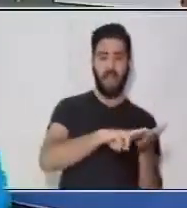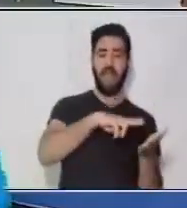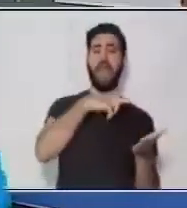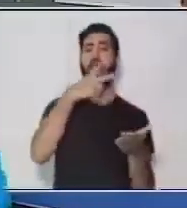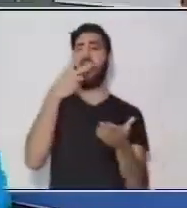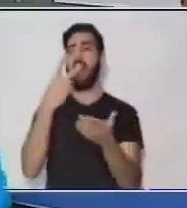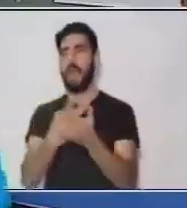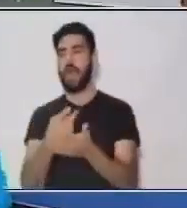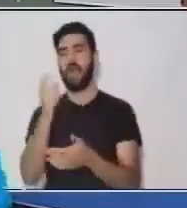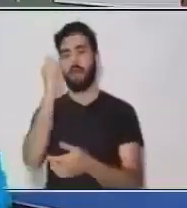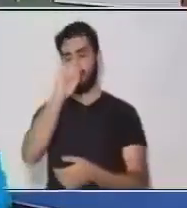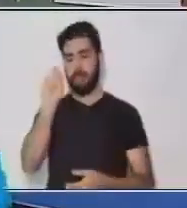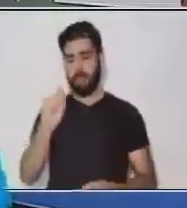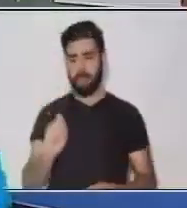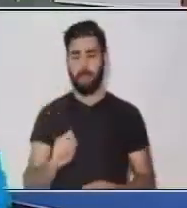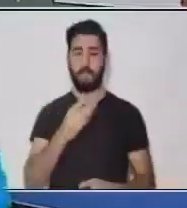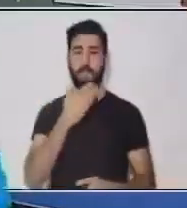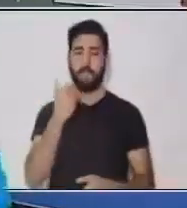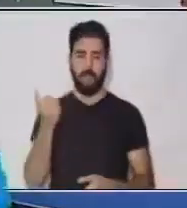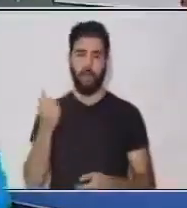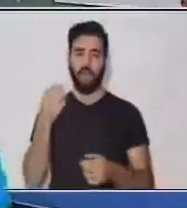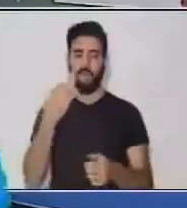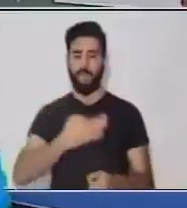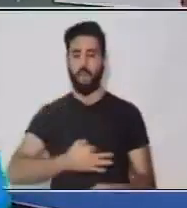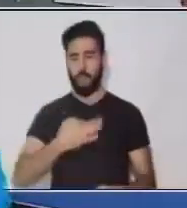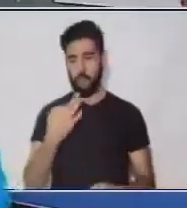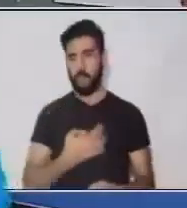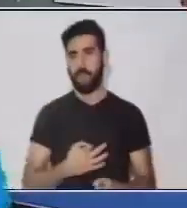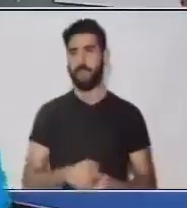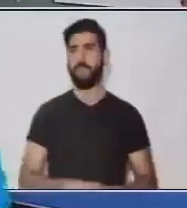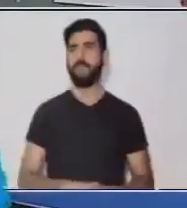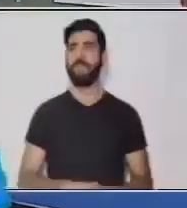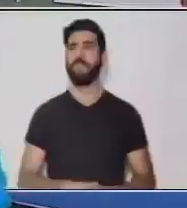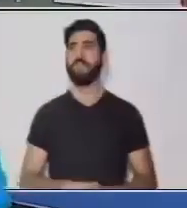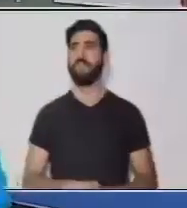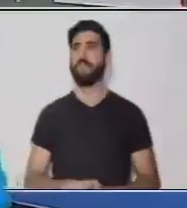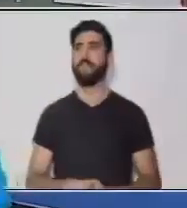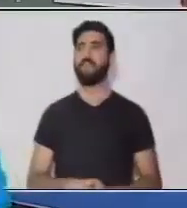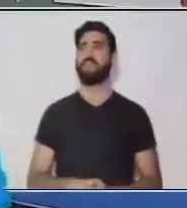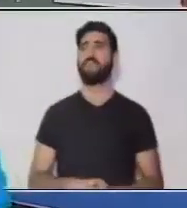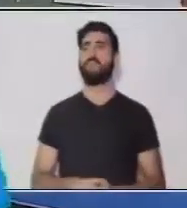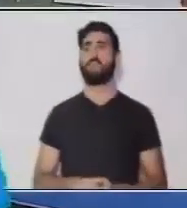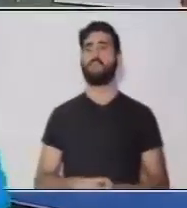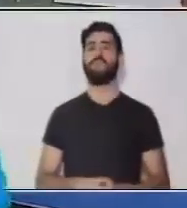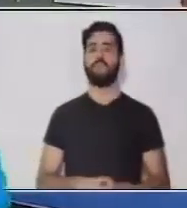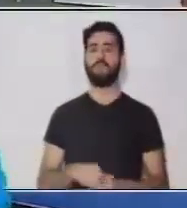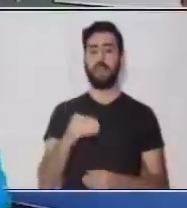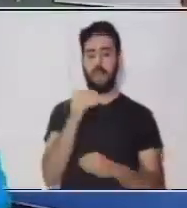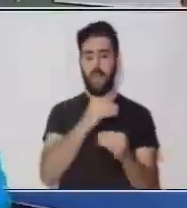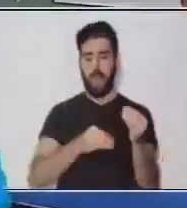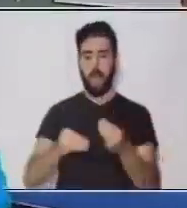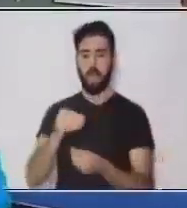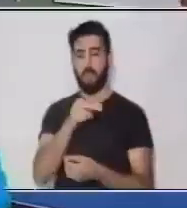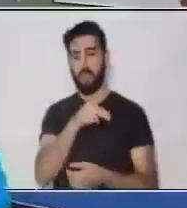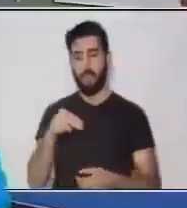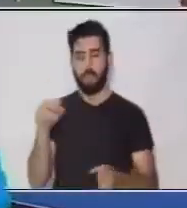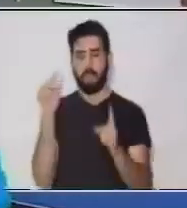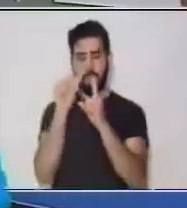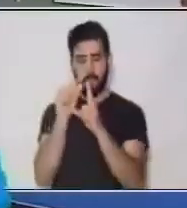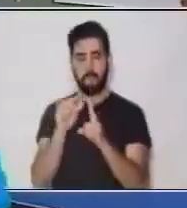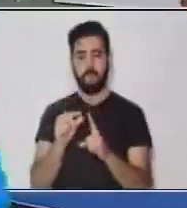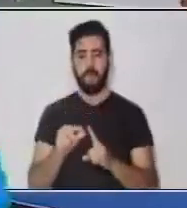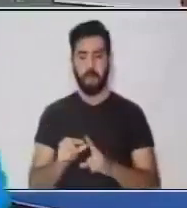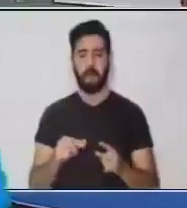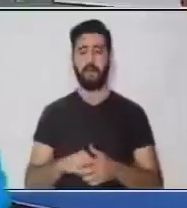a transformar como un texto más formal. cambiándole el nombre de las palabras. Muy bien.